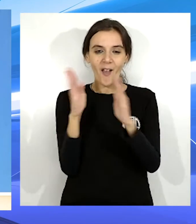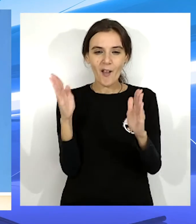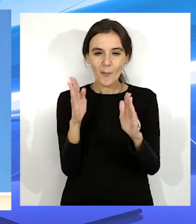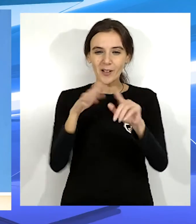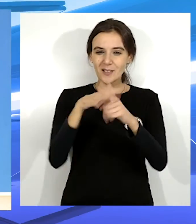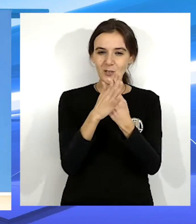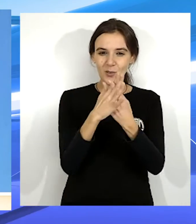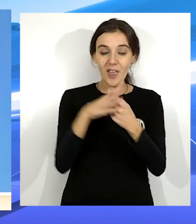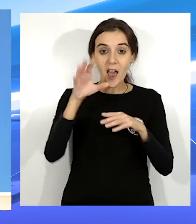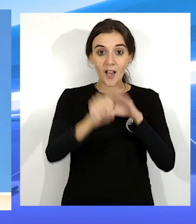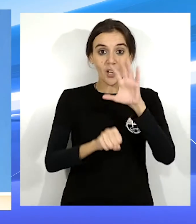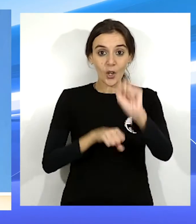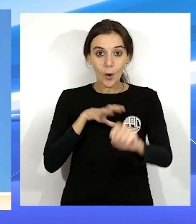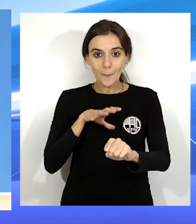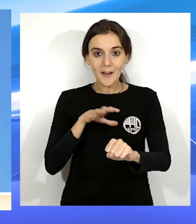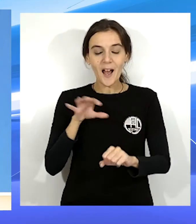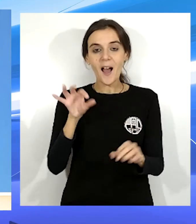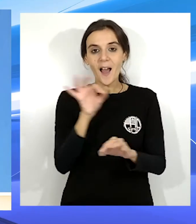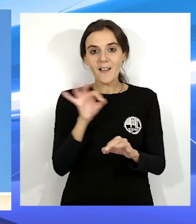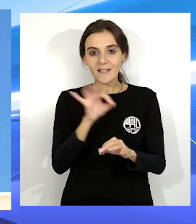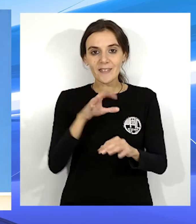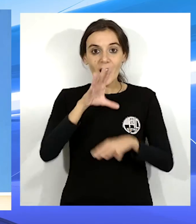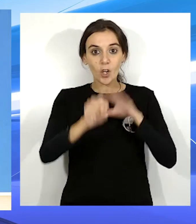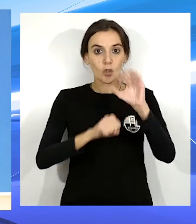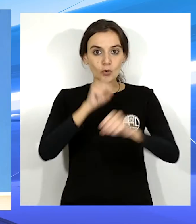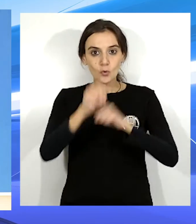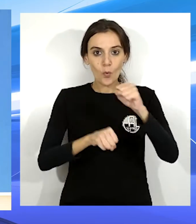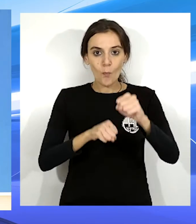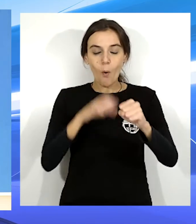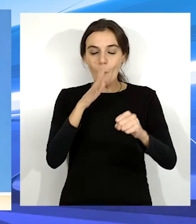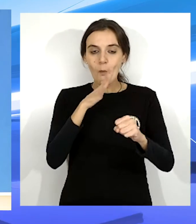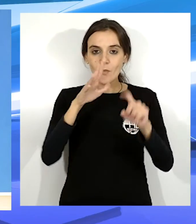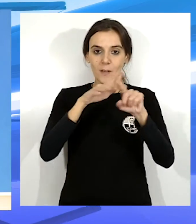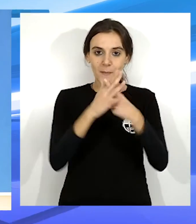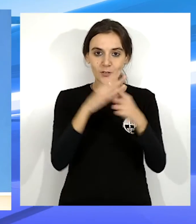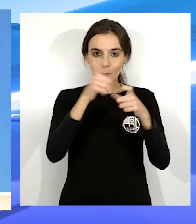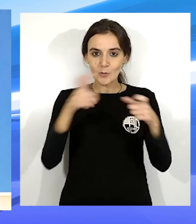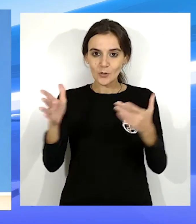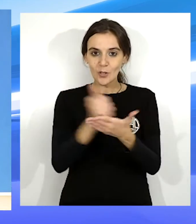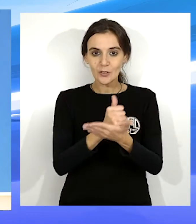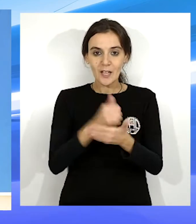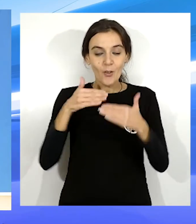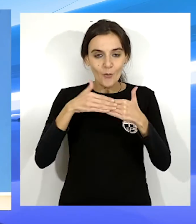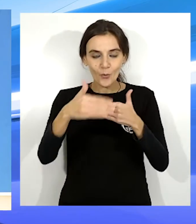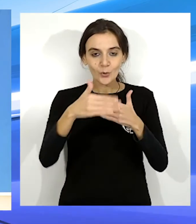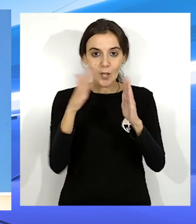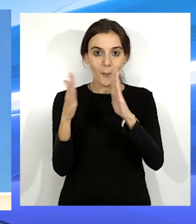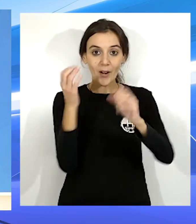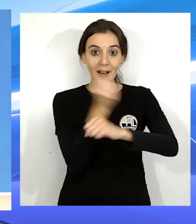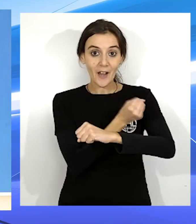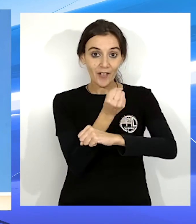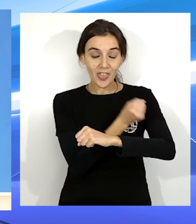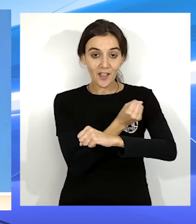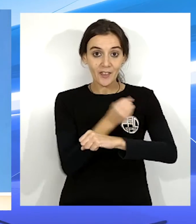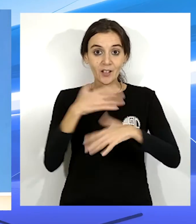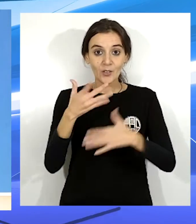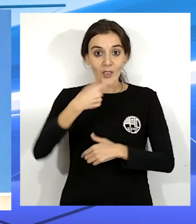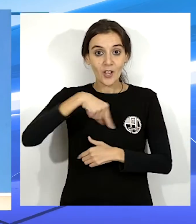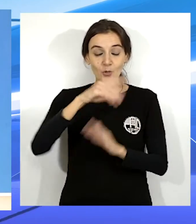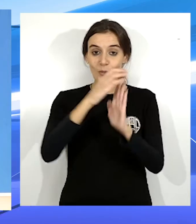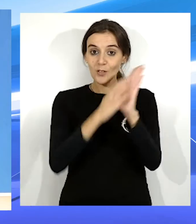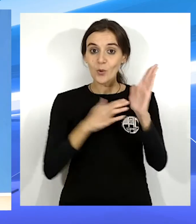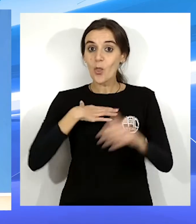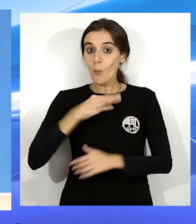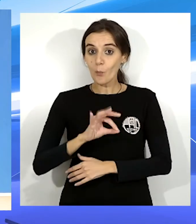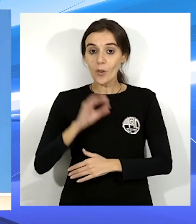tiempos de compras y de mayor consumo por parte de las familias de UTI, de cara a las navidades, puedan tener